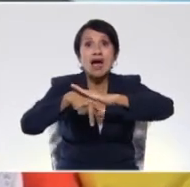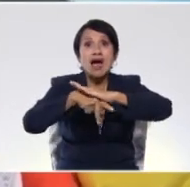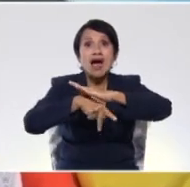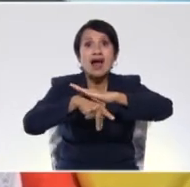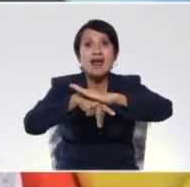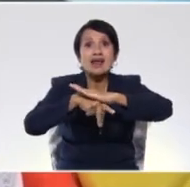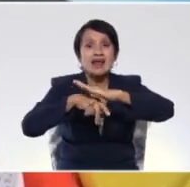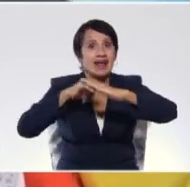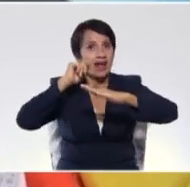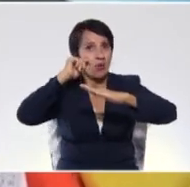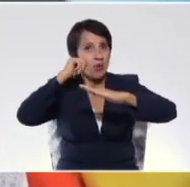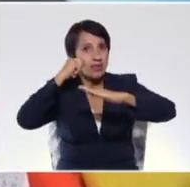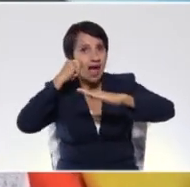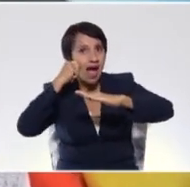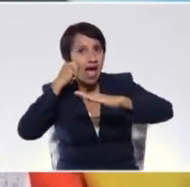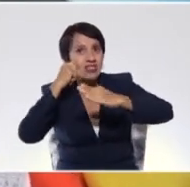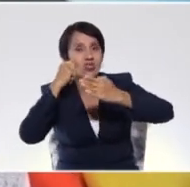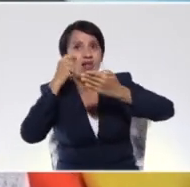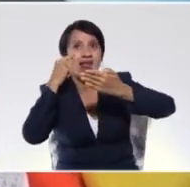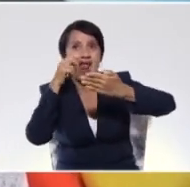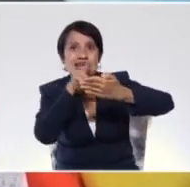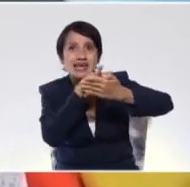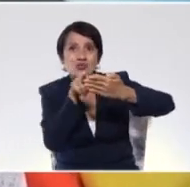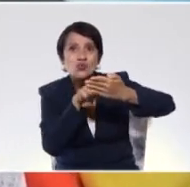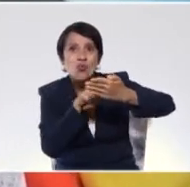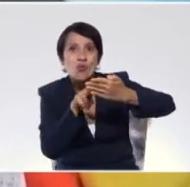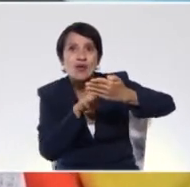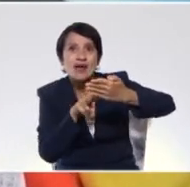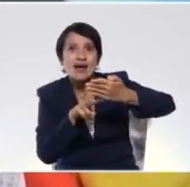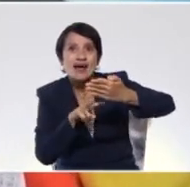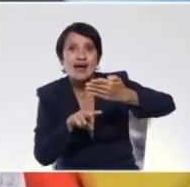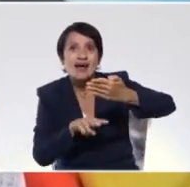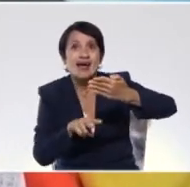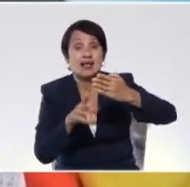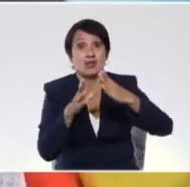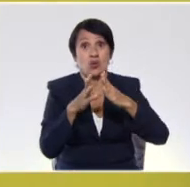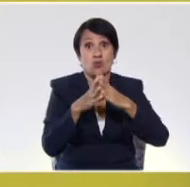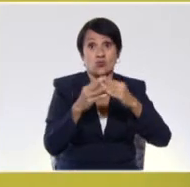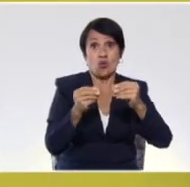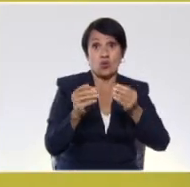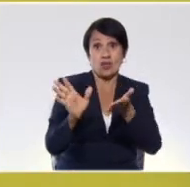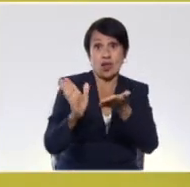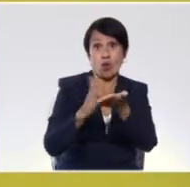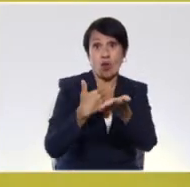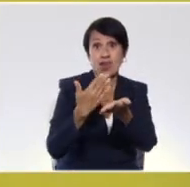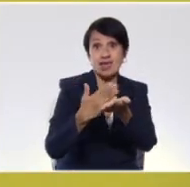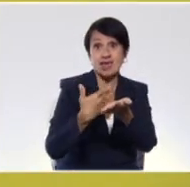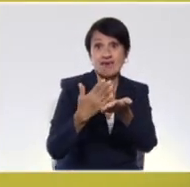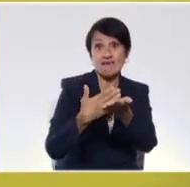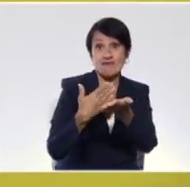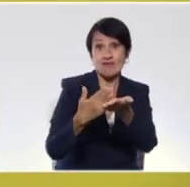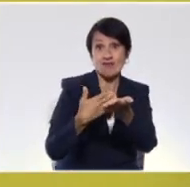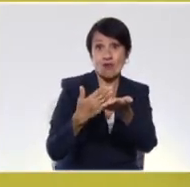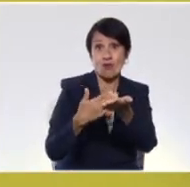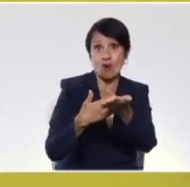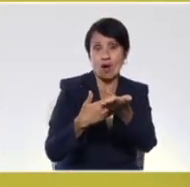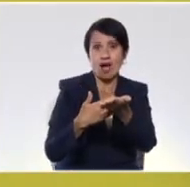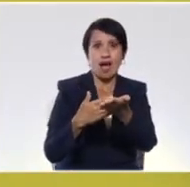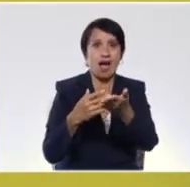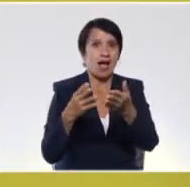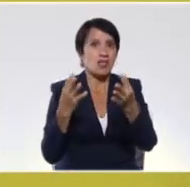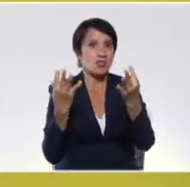que la lectura, la magia de los libros, nace en lo